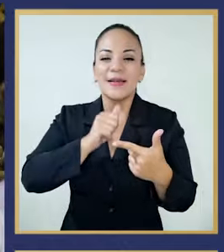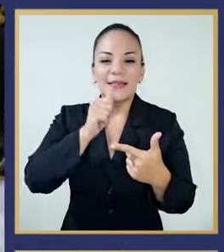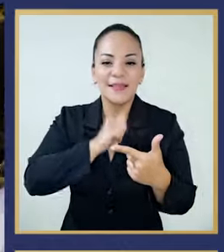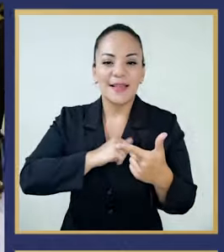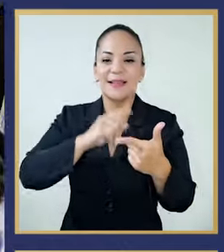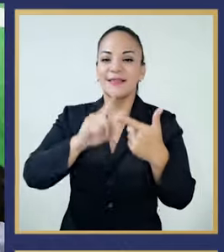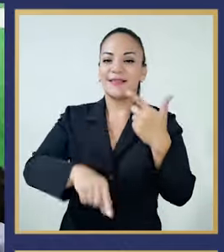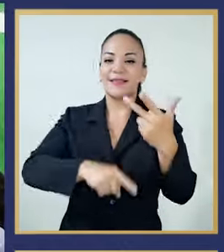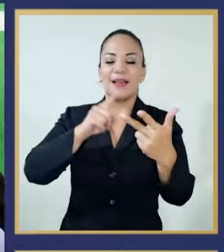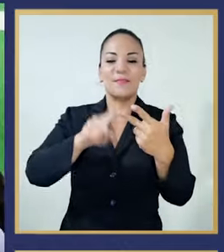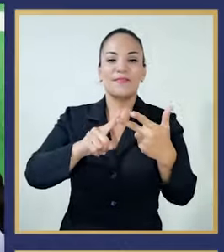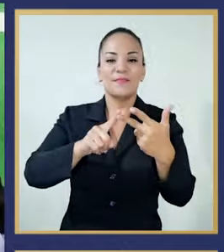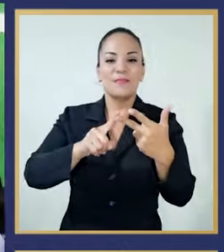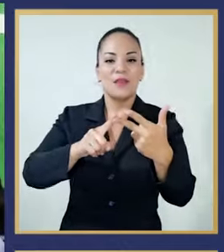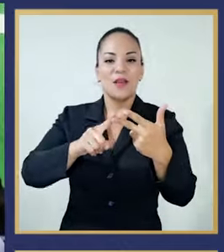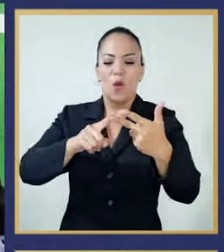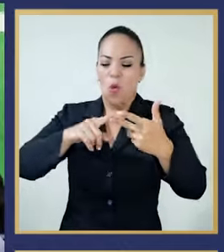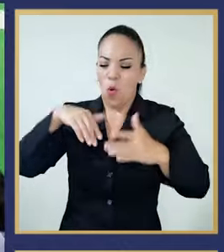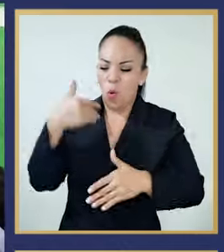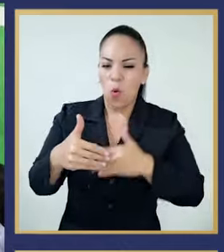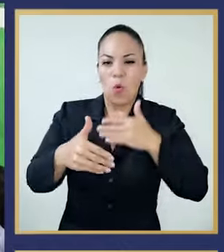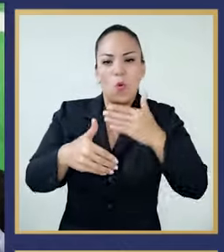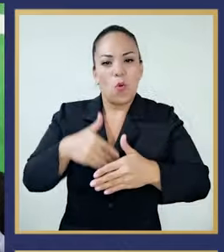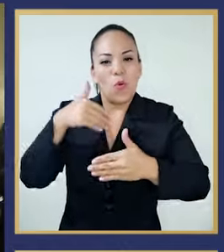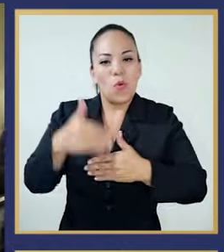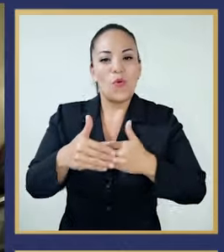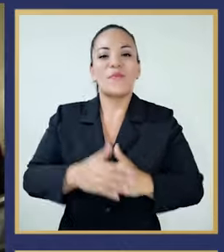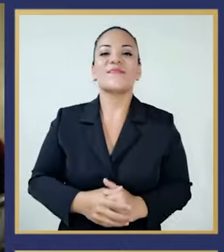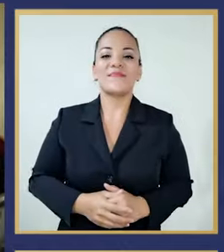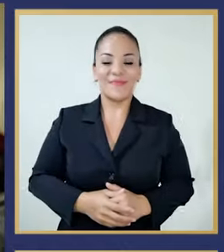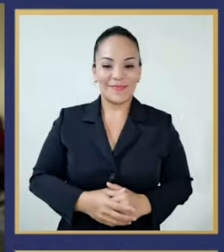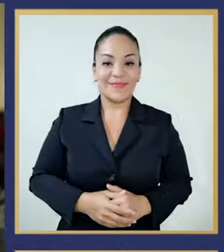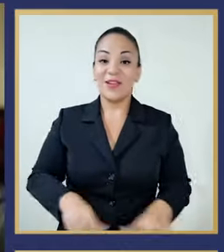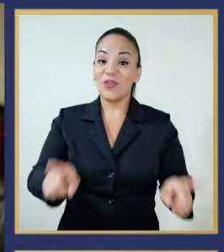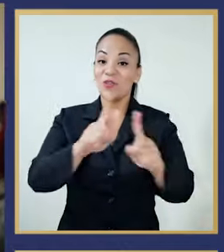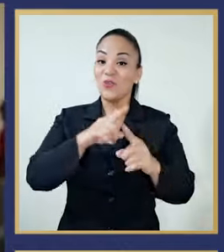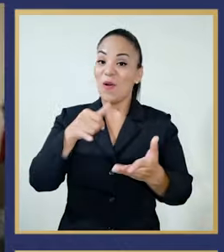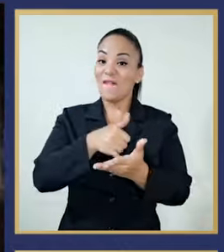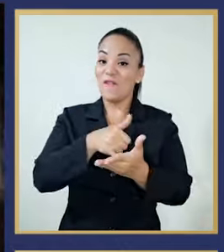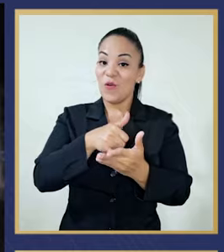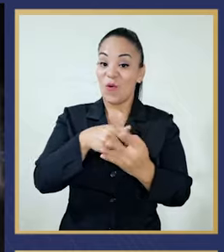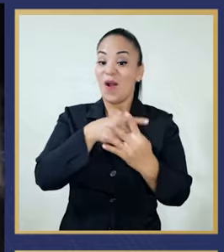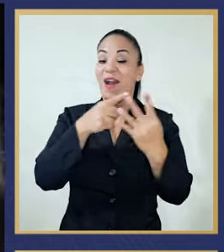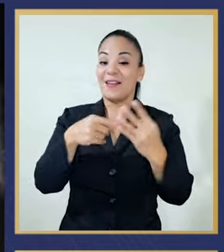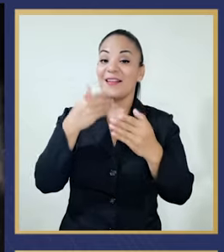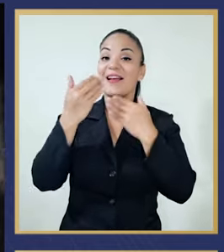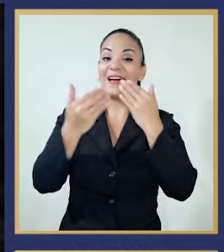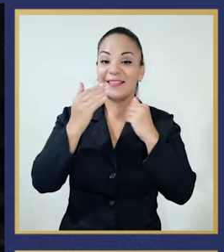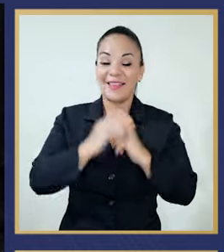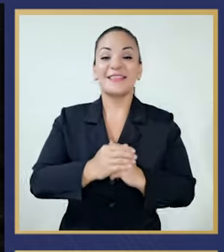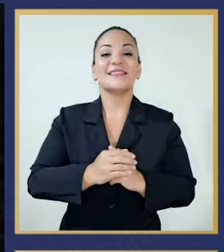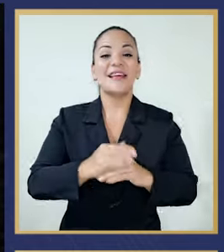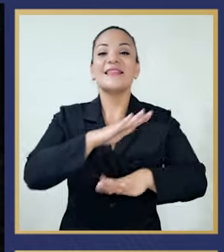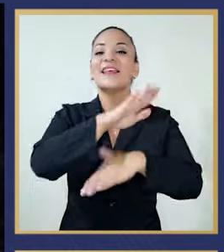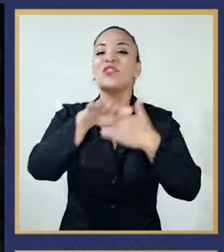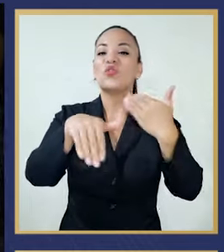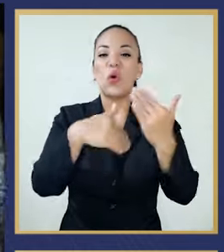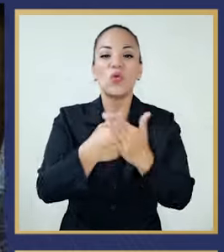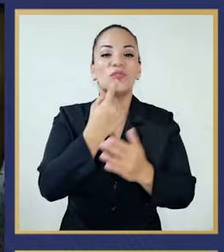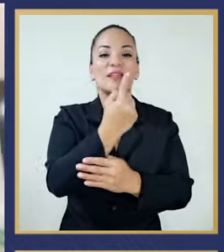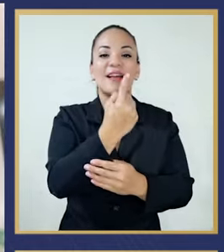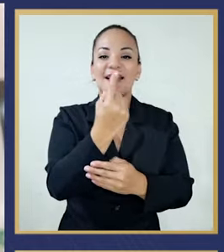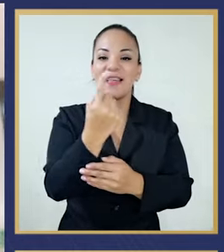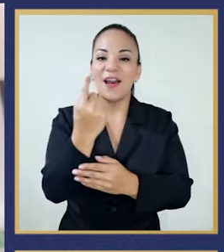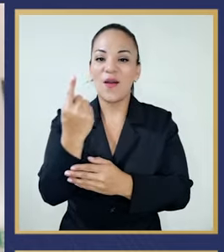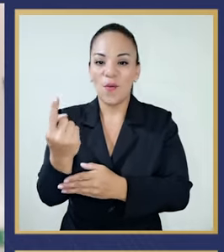la paciencia, al esfuerzo, al no aflojar de todos y cada